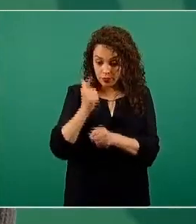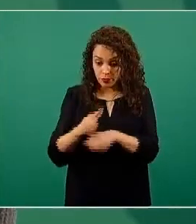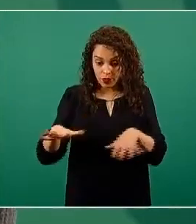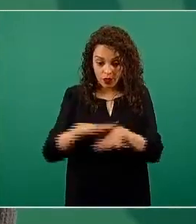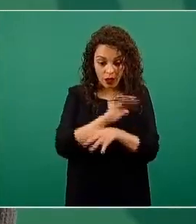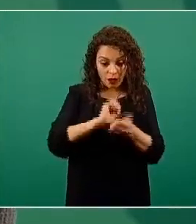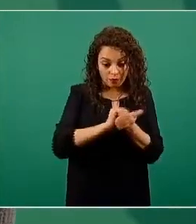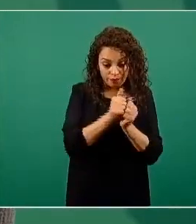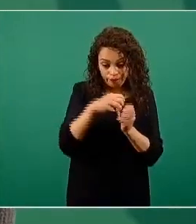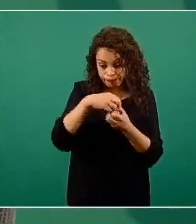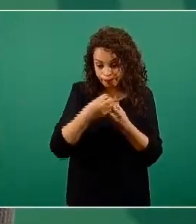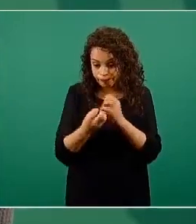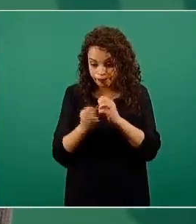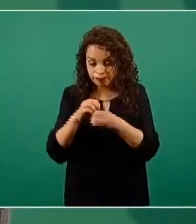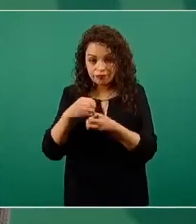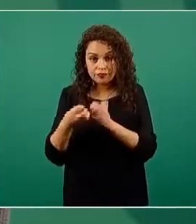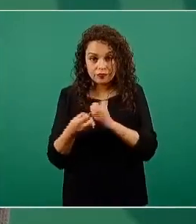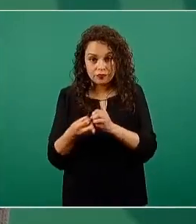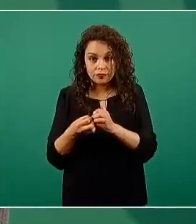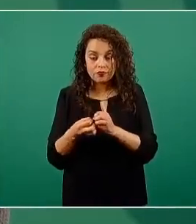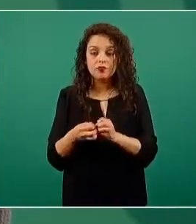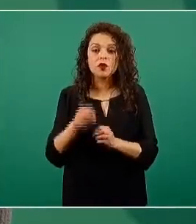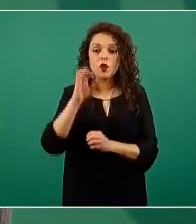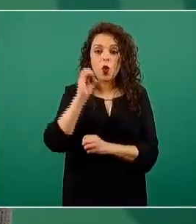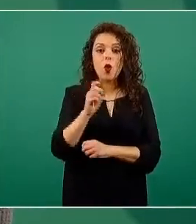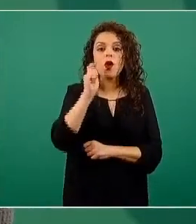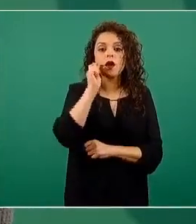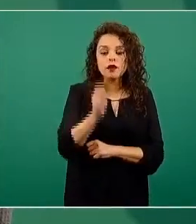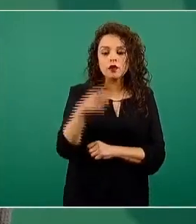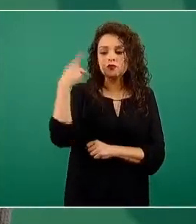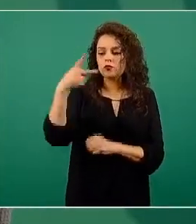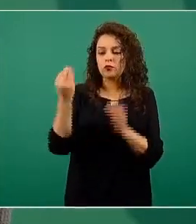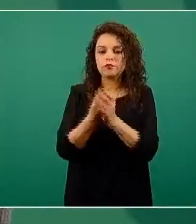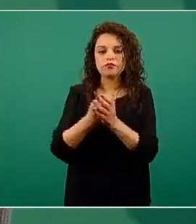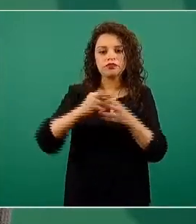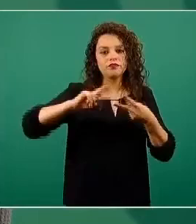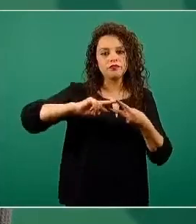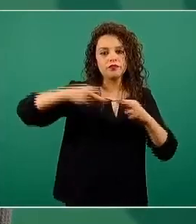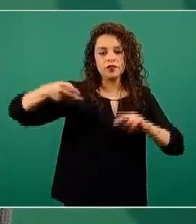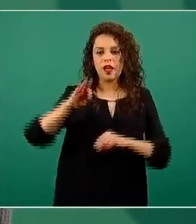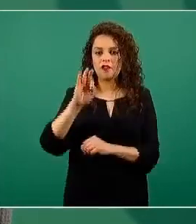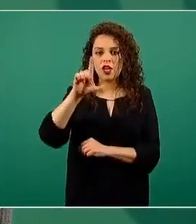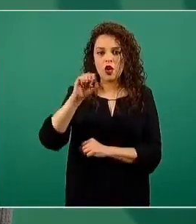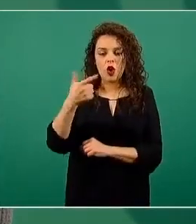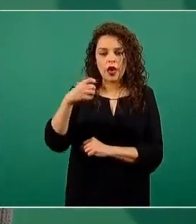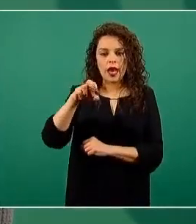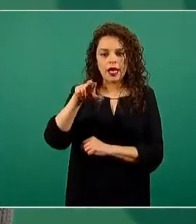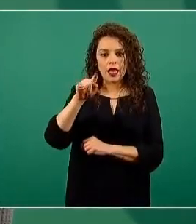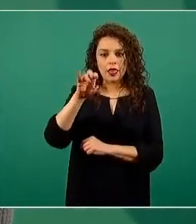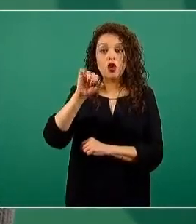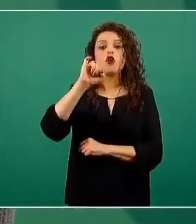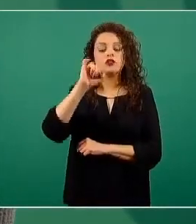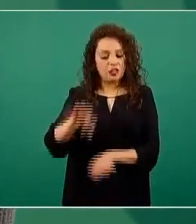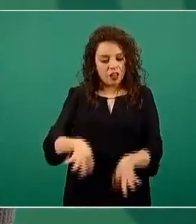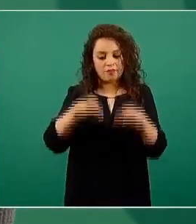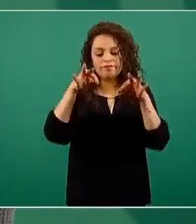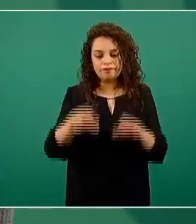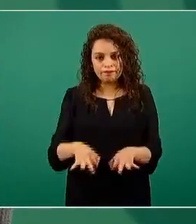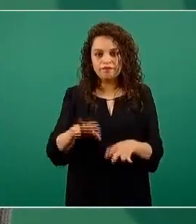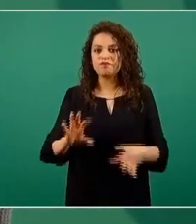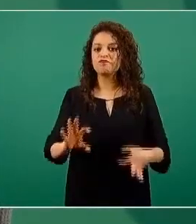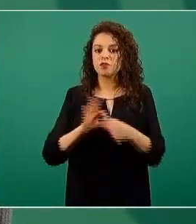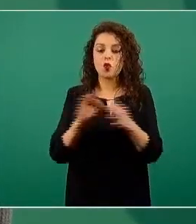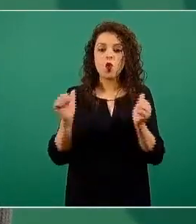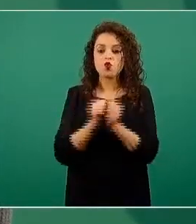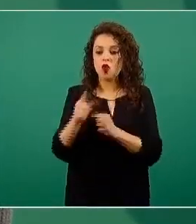se confirmó a través del análisis filogenético que pertenecen a la nueva variante. Entonces, en resumen, casos